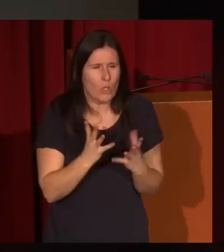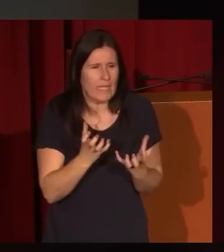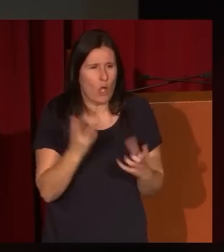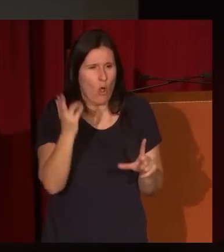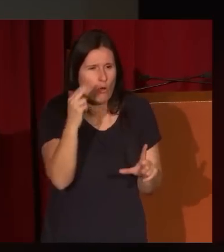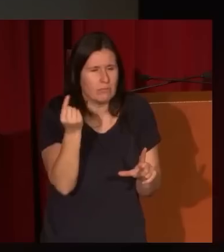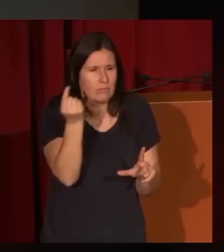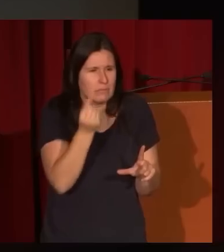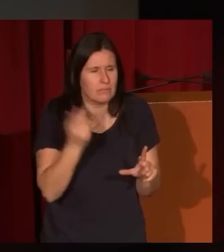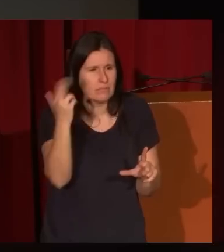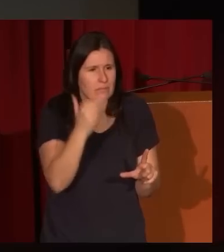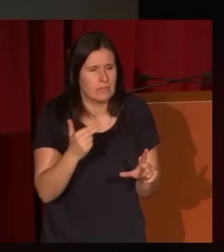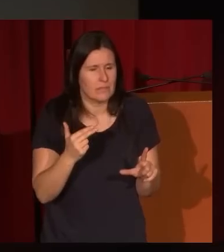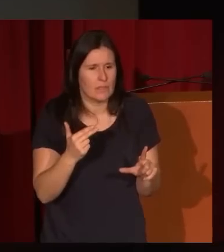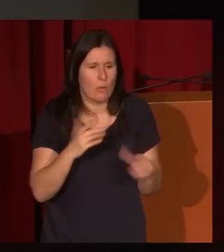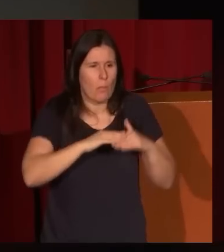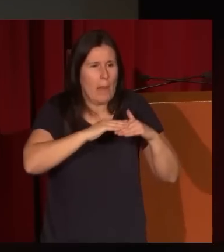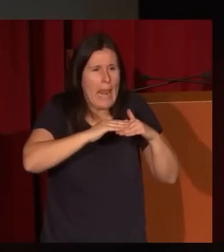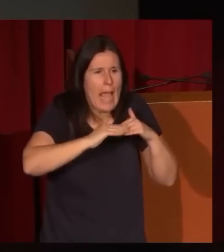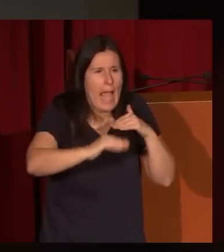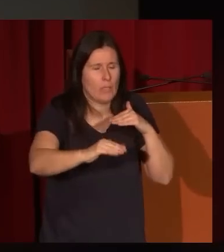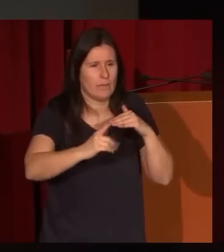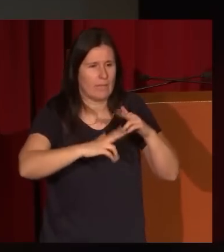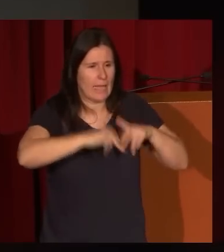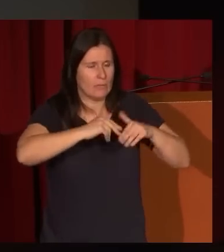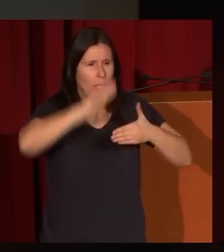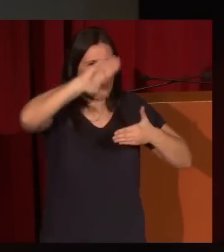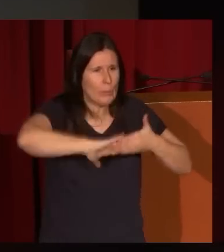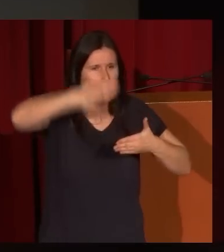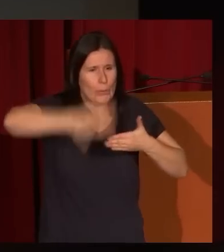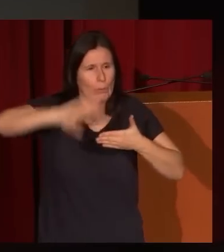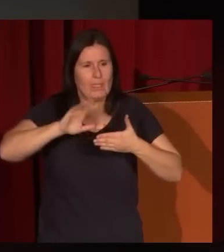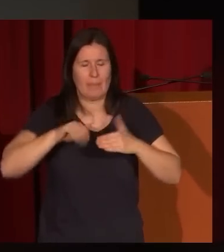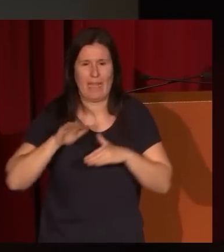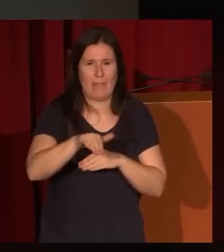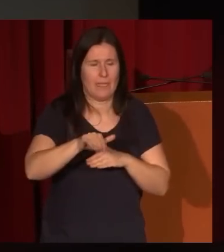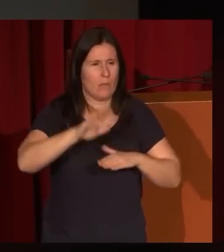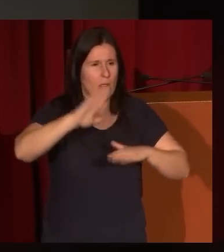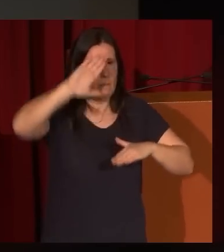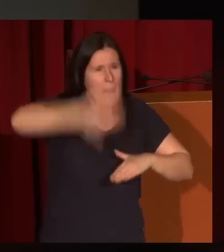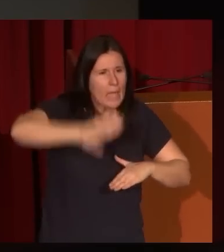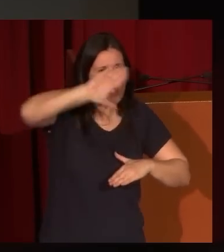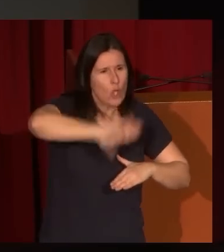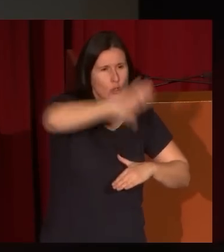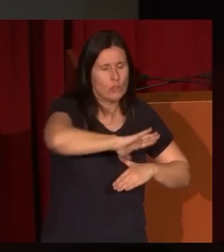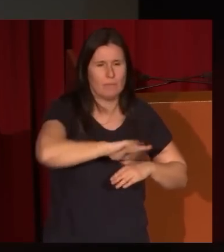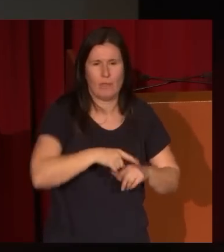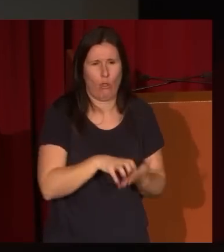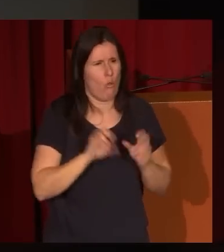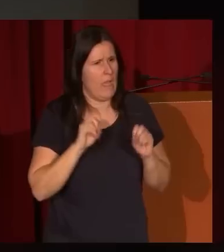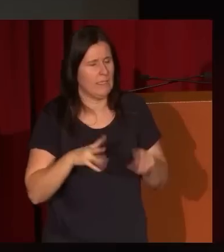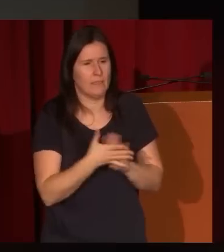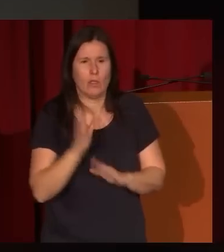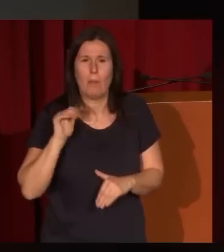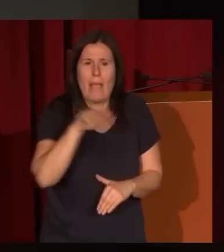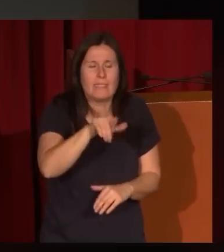dibujo, en esa un poco planitud de las arquitecturas y también del paisaje, pero son, sin duda, es indudable, que